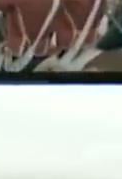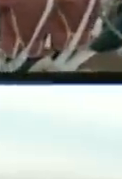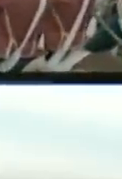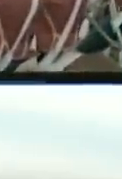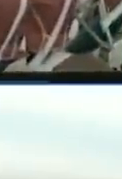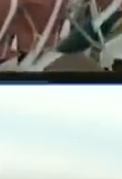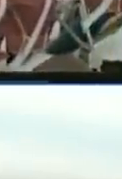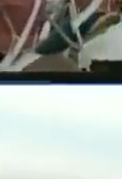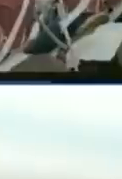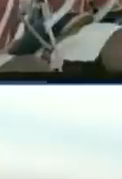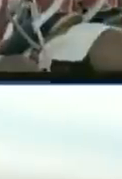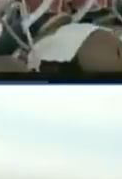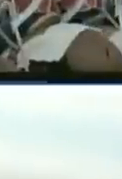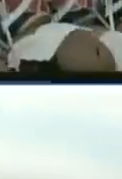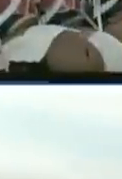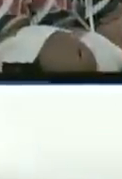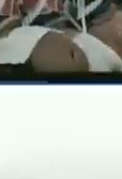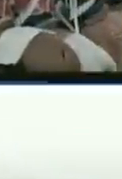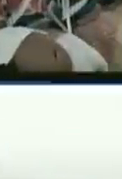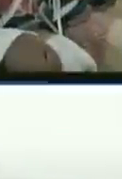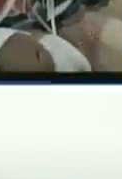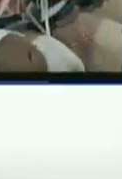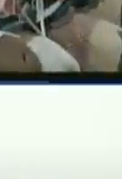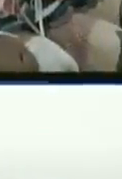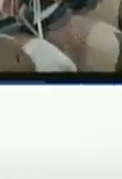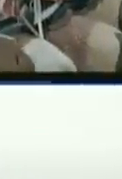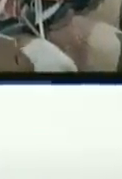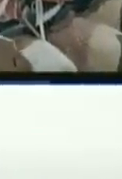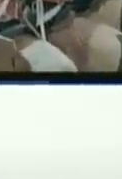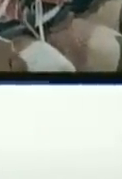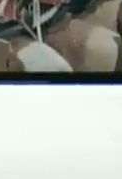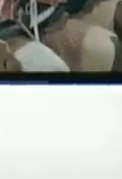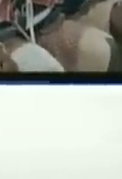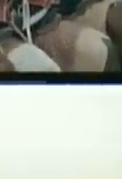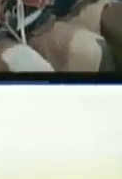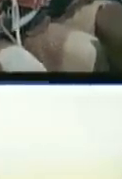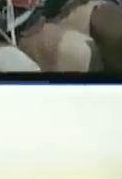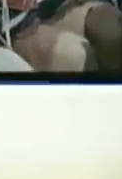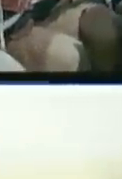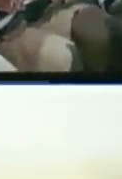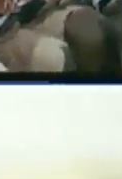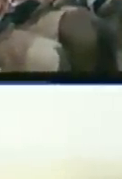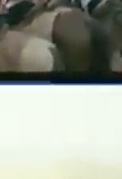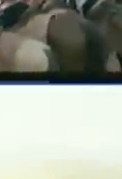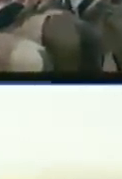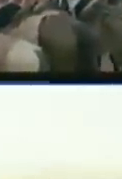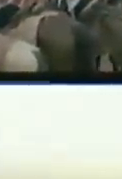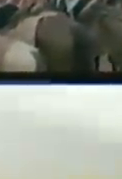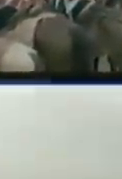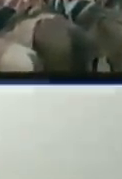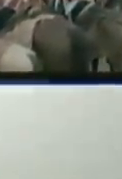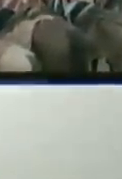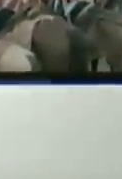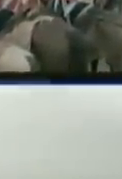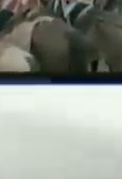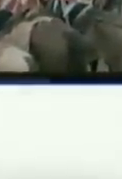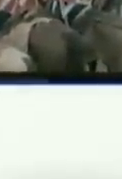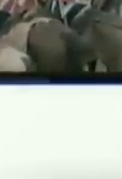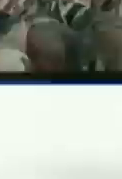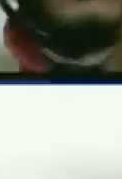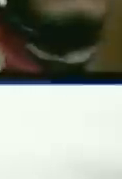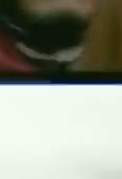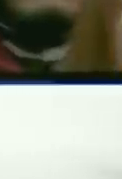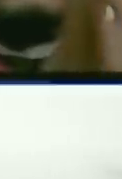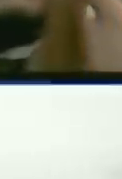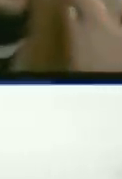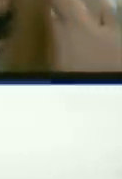te hacen una entrevista pues sí señor pero no actuaste no te dijeron actúa tal cosa para ver qué tal sí sí y tú hiciste tu